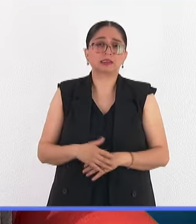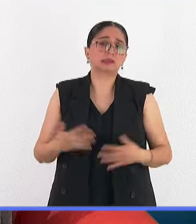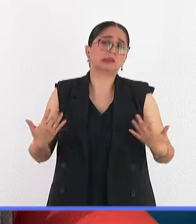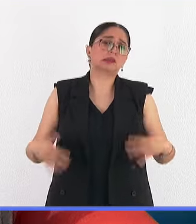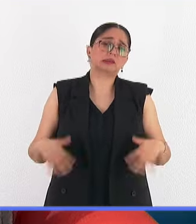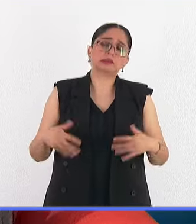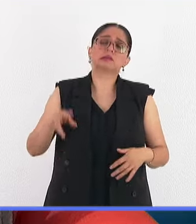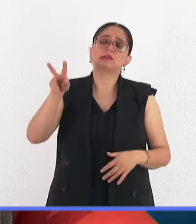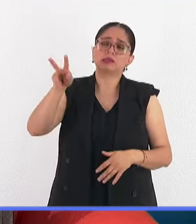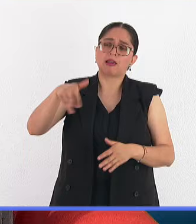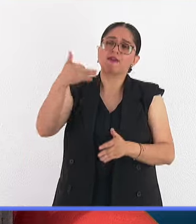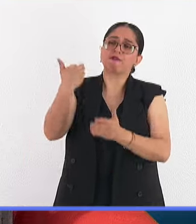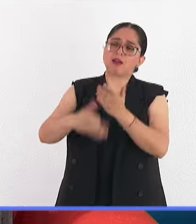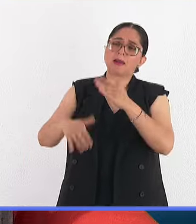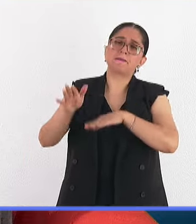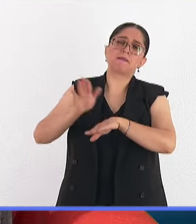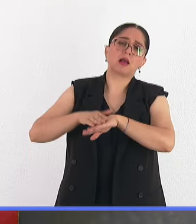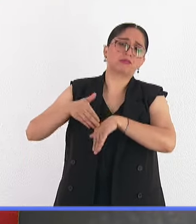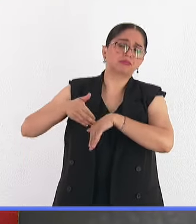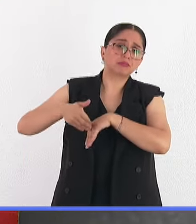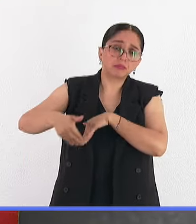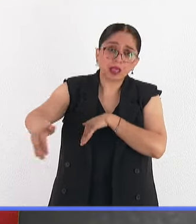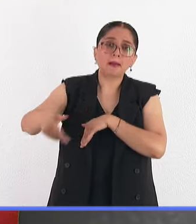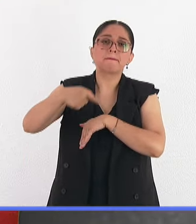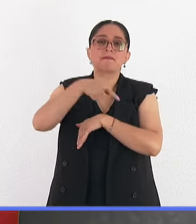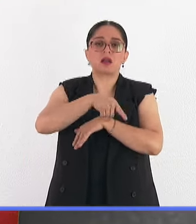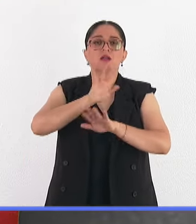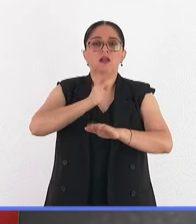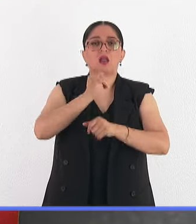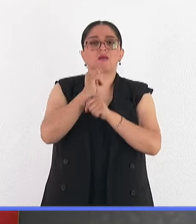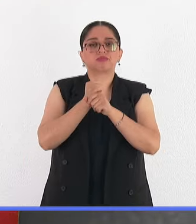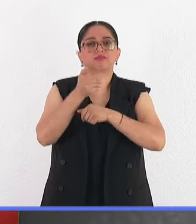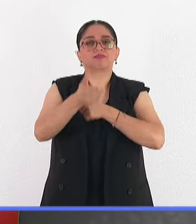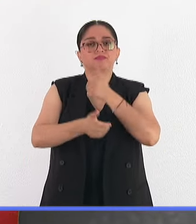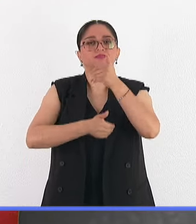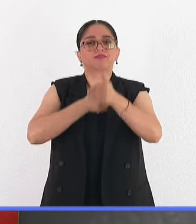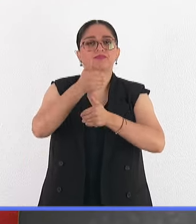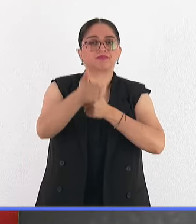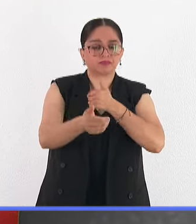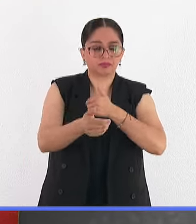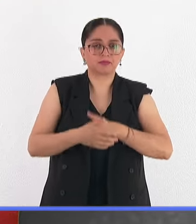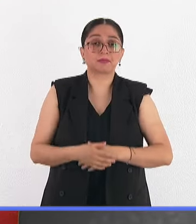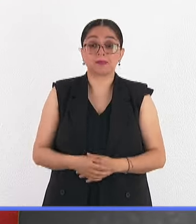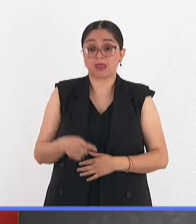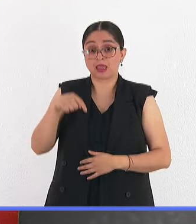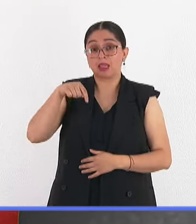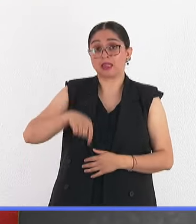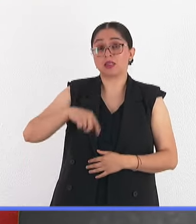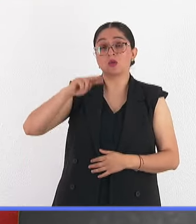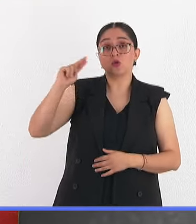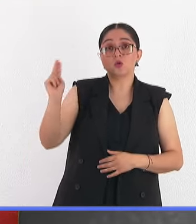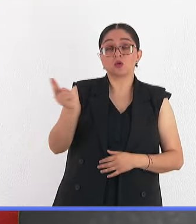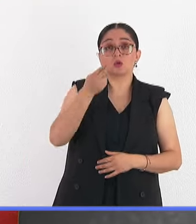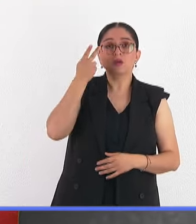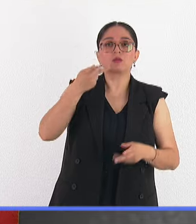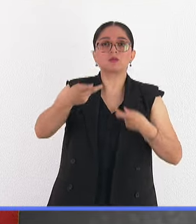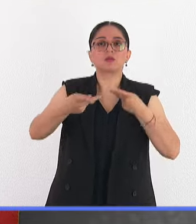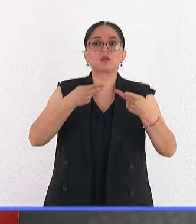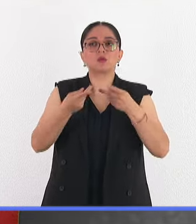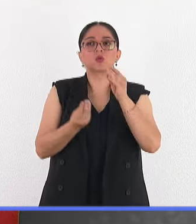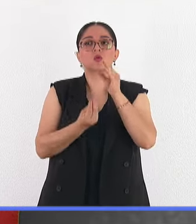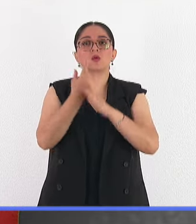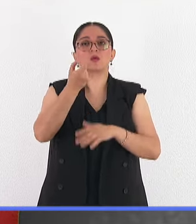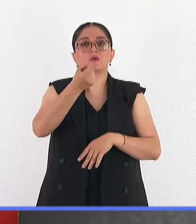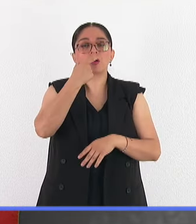pasos siguientes no podrían suceder sin este primer avance. En la UNAM estamos haciendo esfuerzos para desarrollar nuevos fármacos contra esta